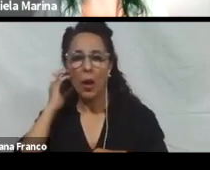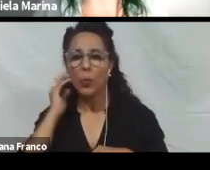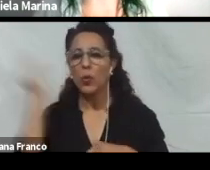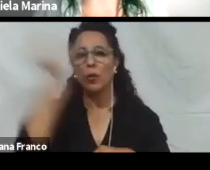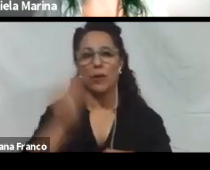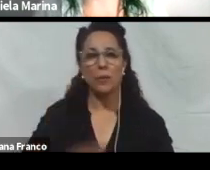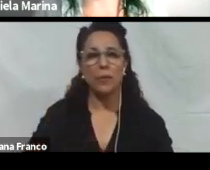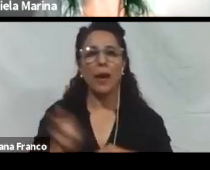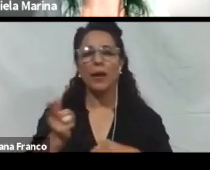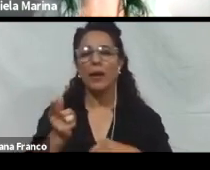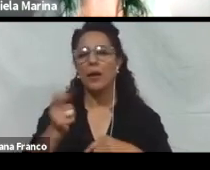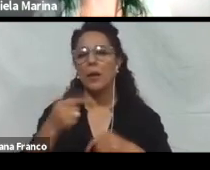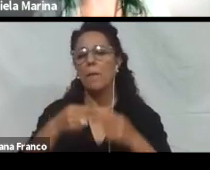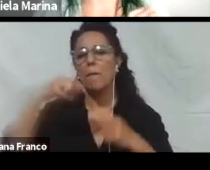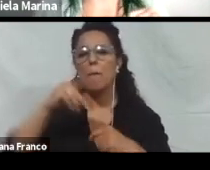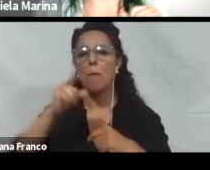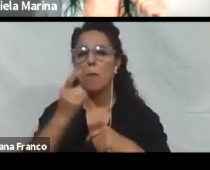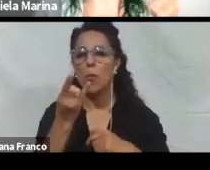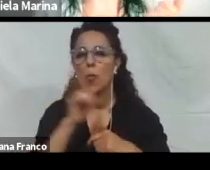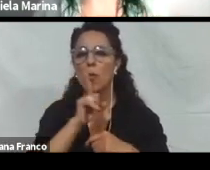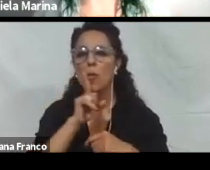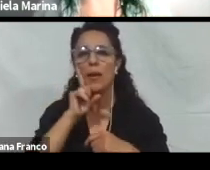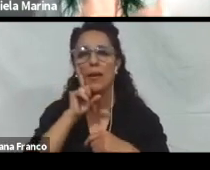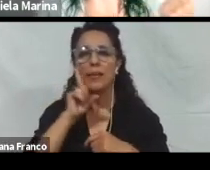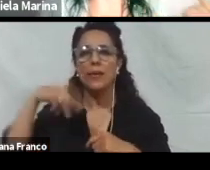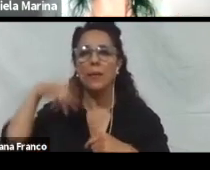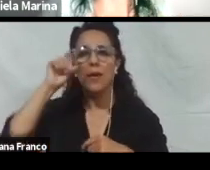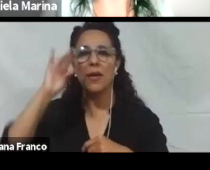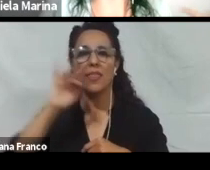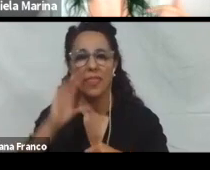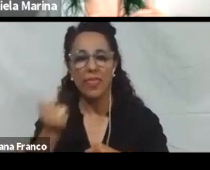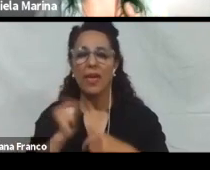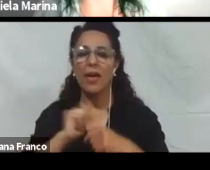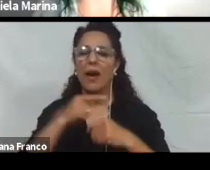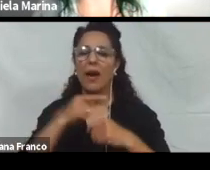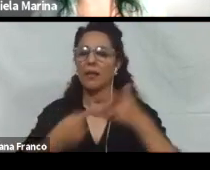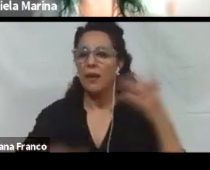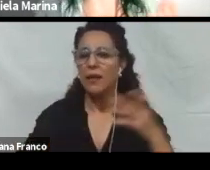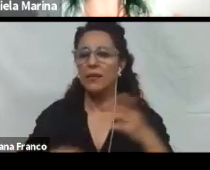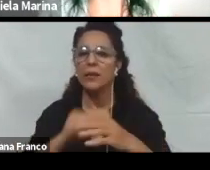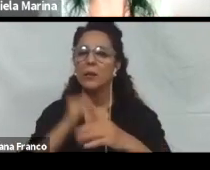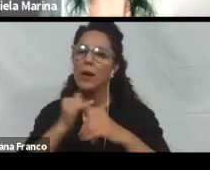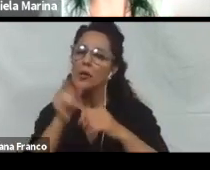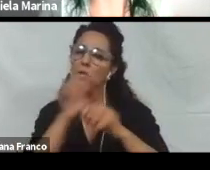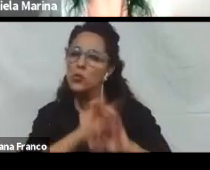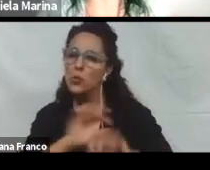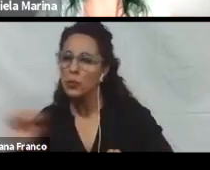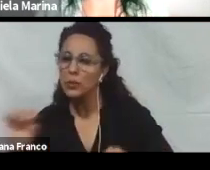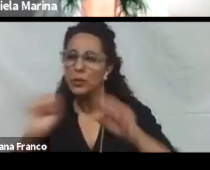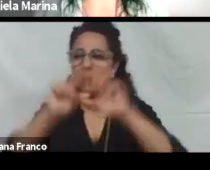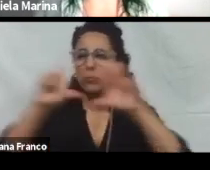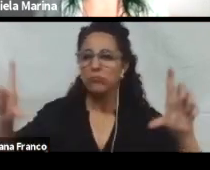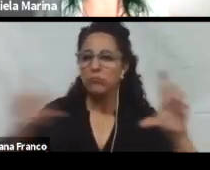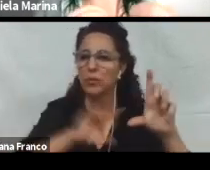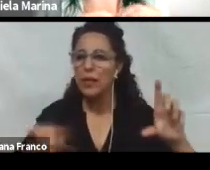texto accesible, alternativas para el sonido como las transcripciones, subtítulos de audiodescripciones,